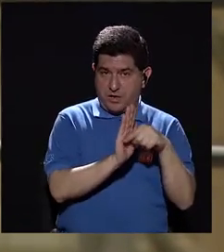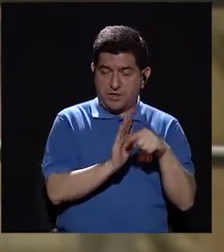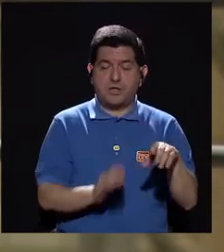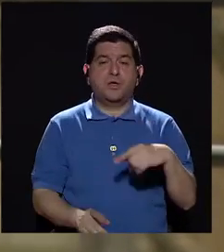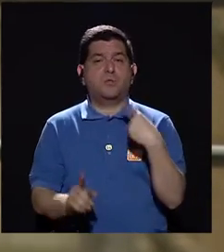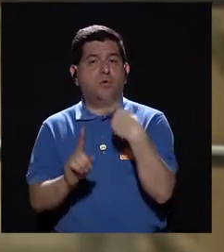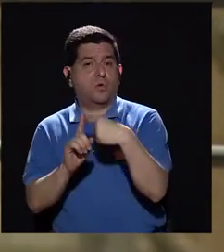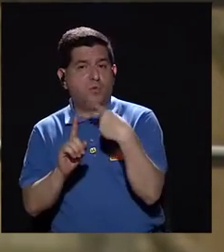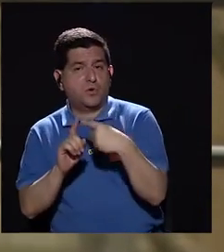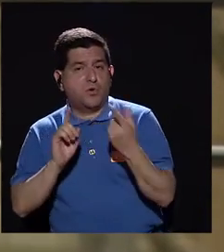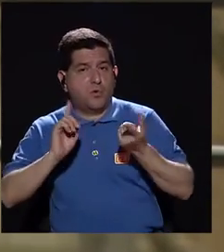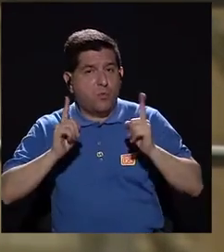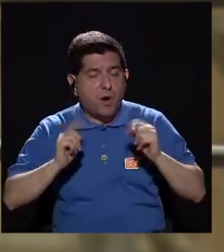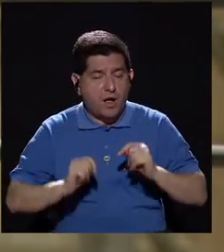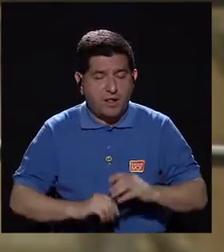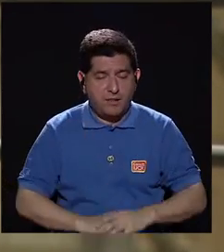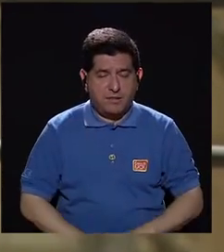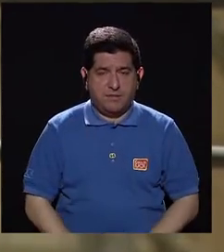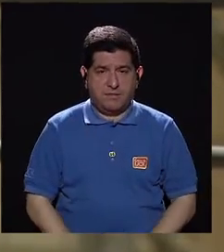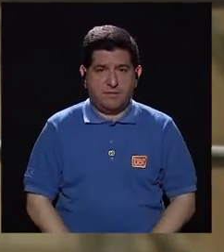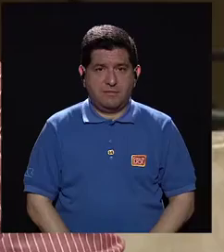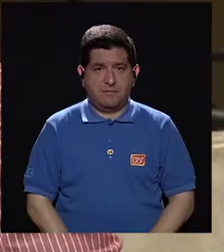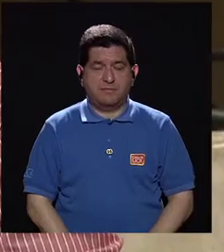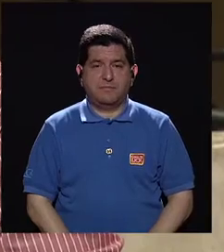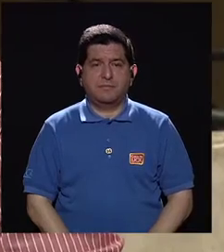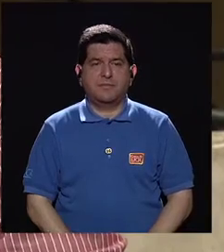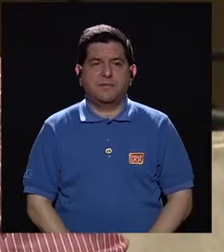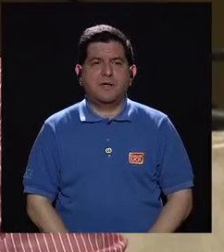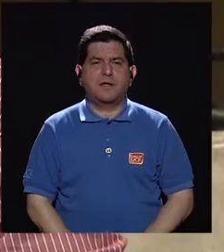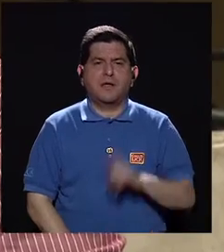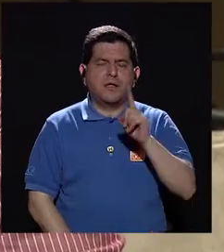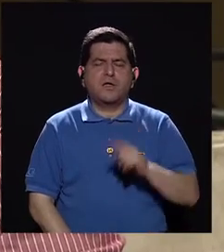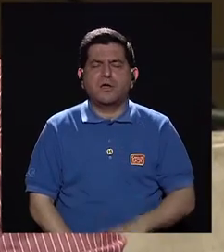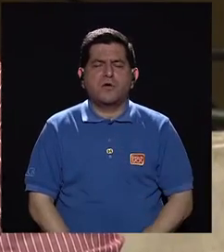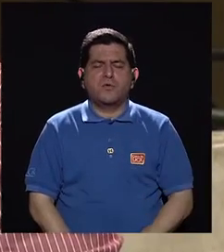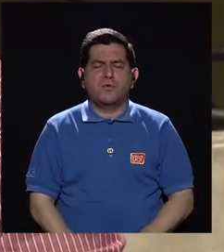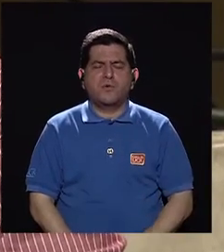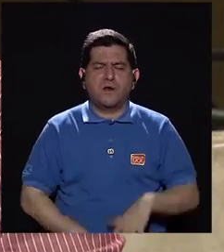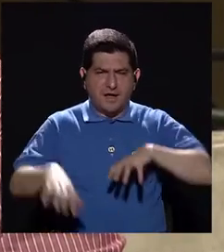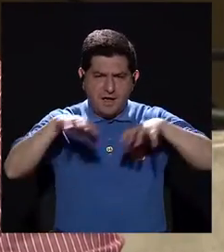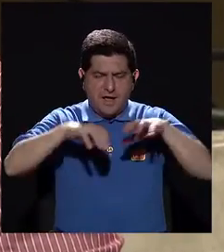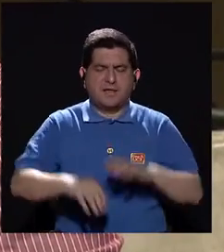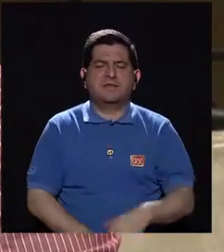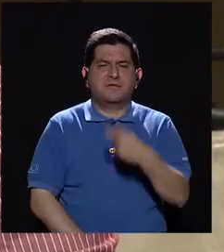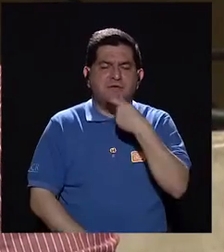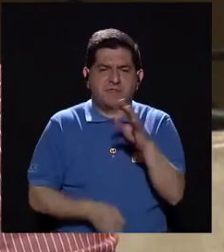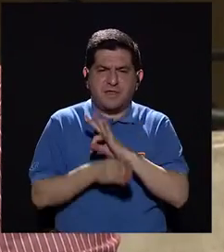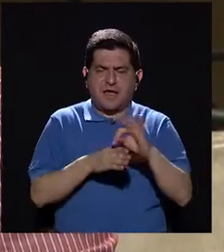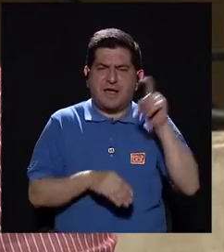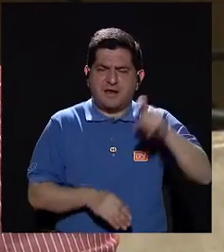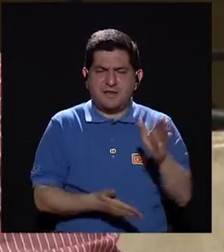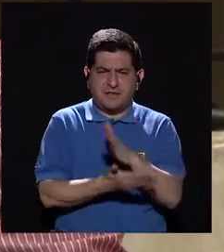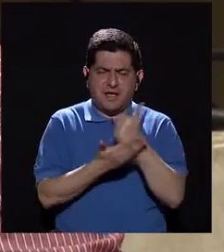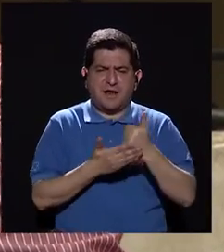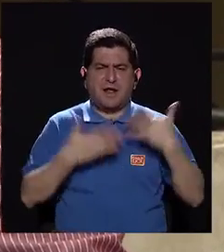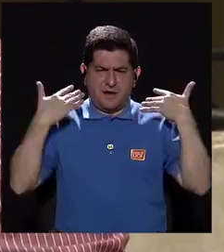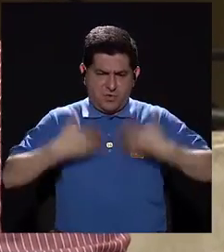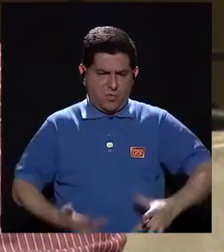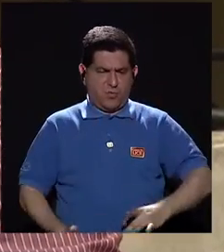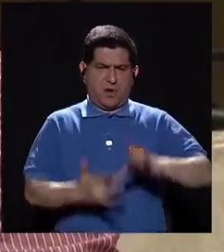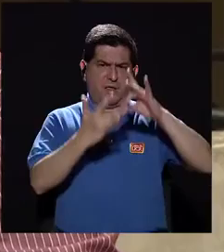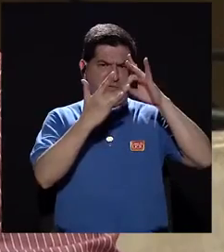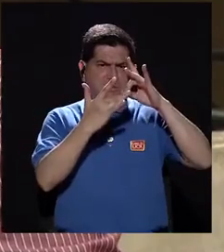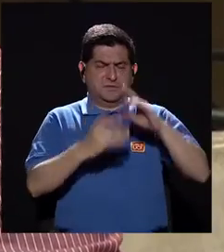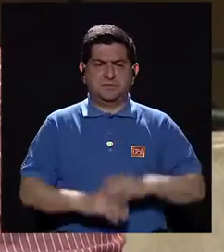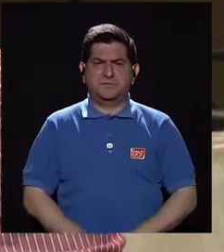o si no era algo negativo. Paul, ¿y para una sesión de risoterapia se necesita algo en especial, alguna ropa especial